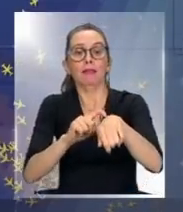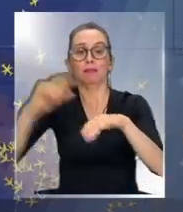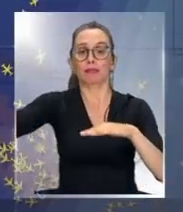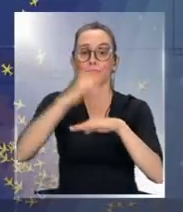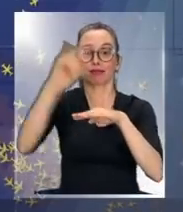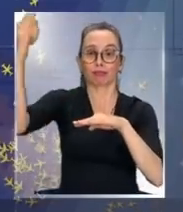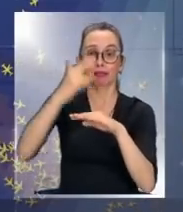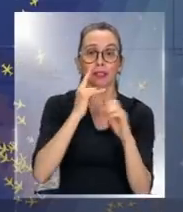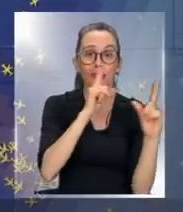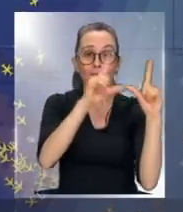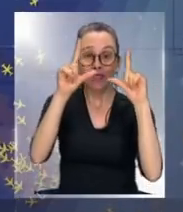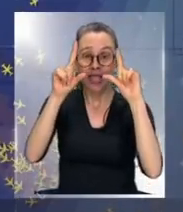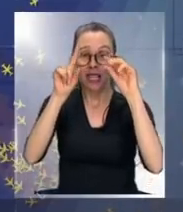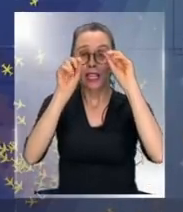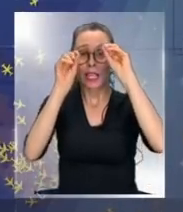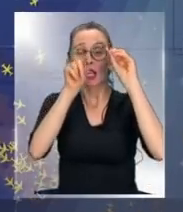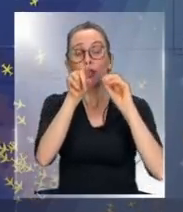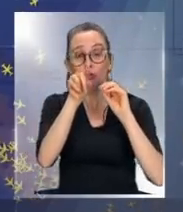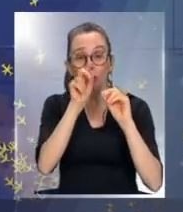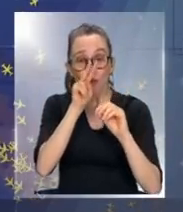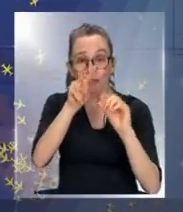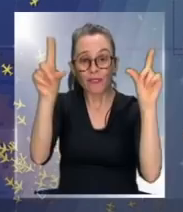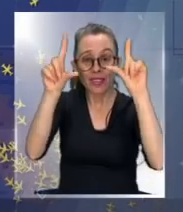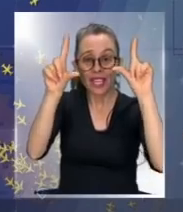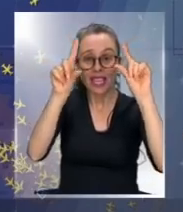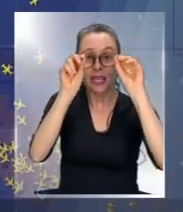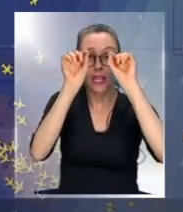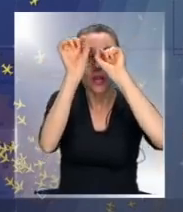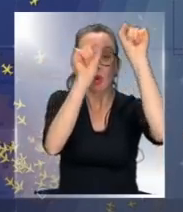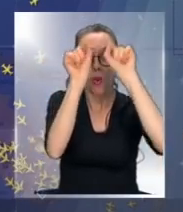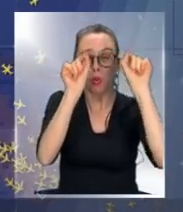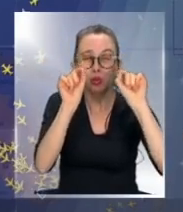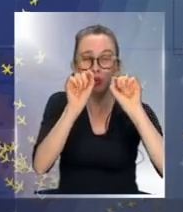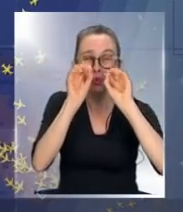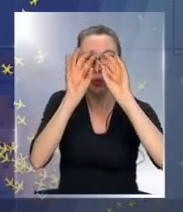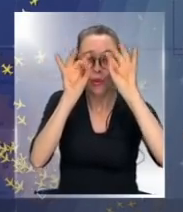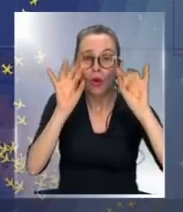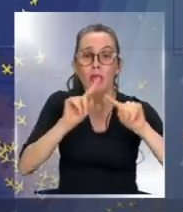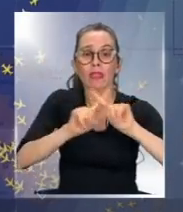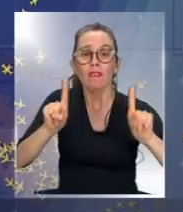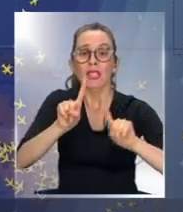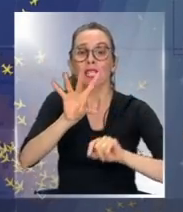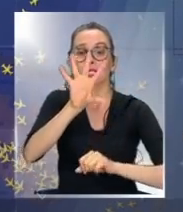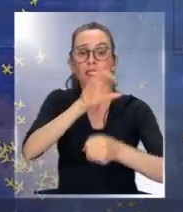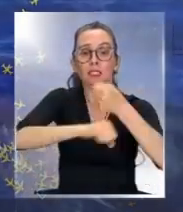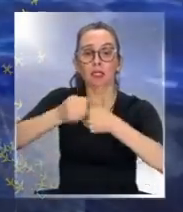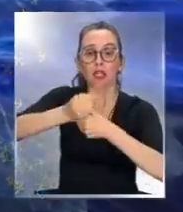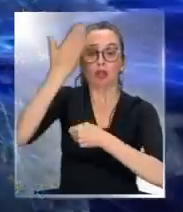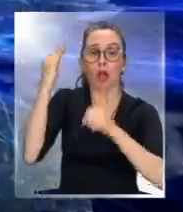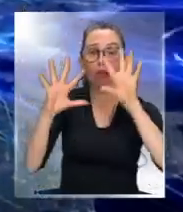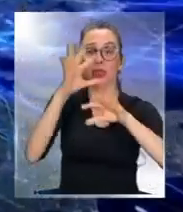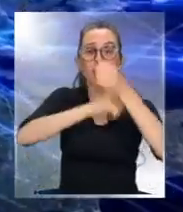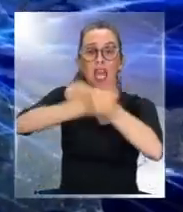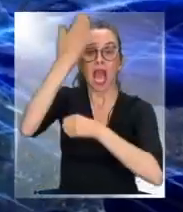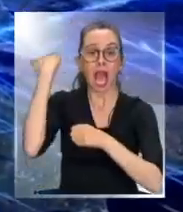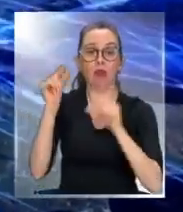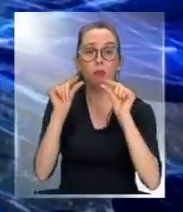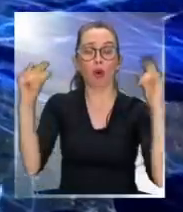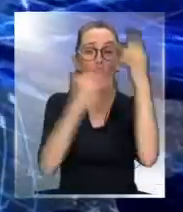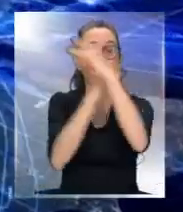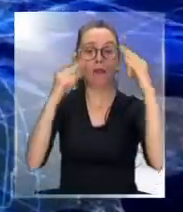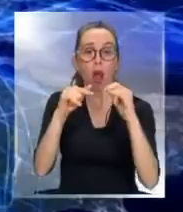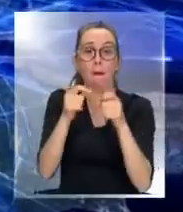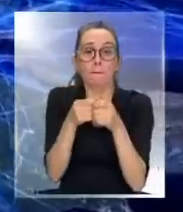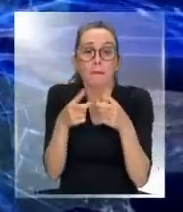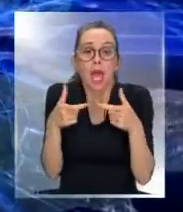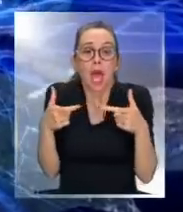Así luce el espacio aéreo mientras usted observa este reportaje, una postal muy distinta a lo que era hace 5 o 10 años atrás y que sin duda seguirá mutando de